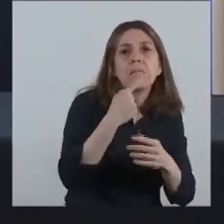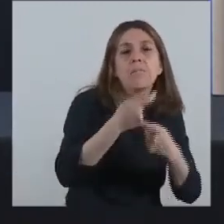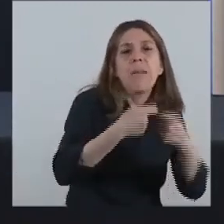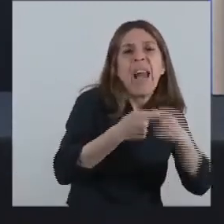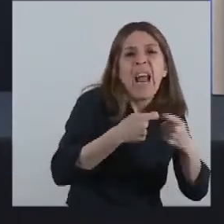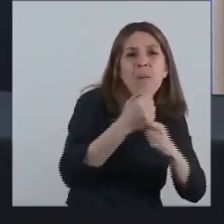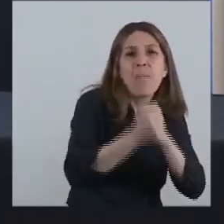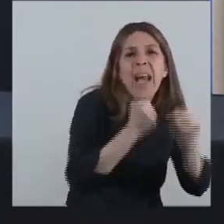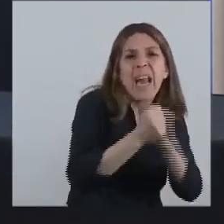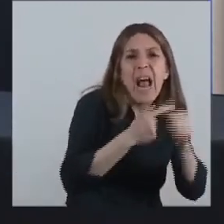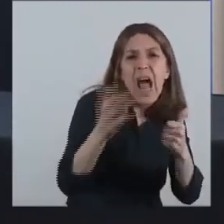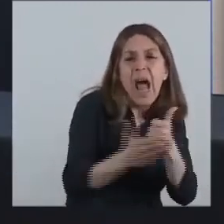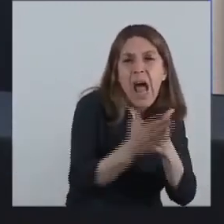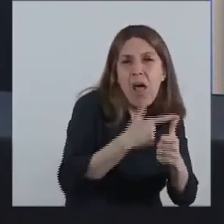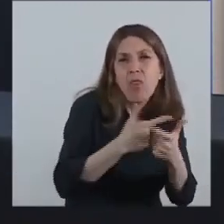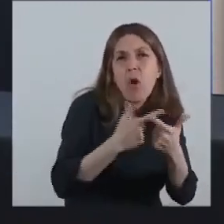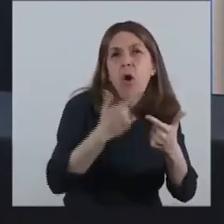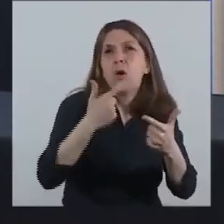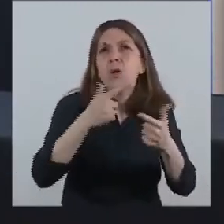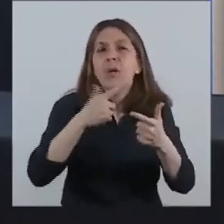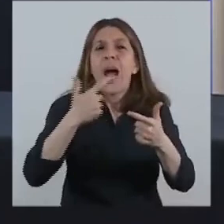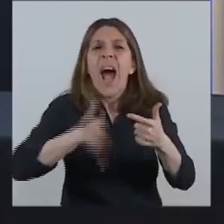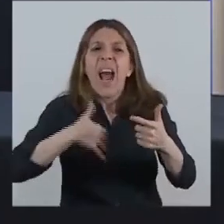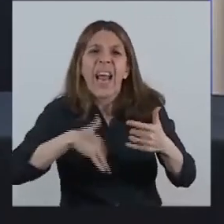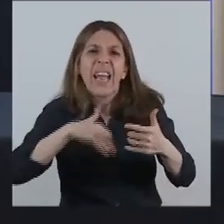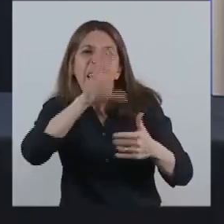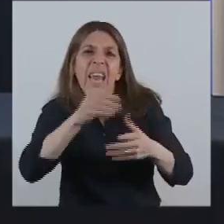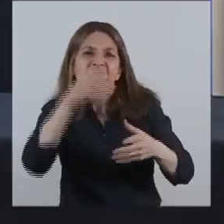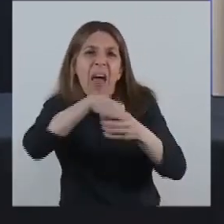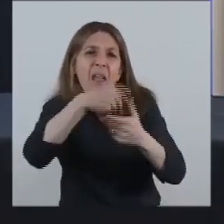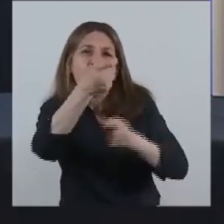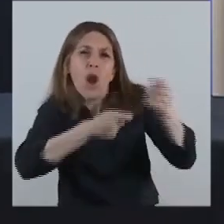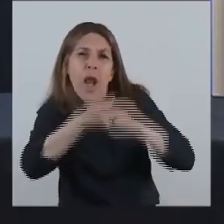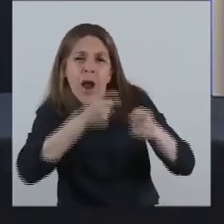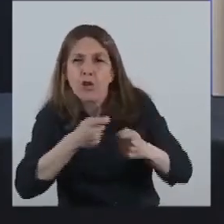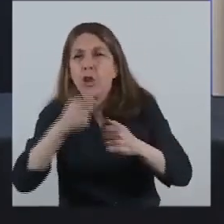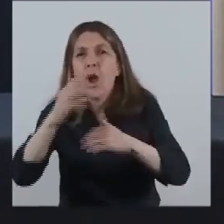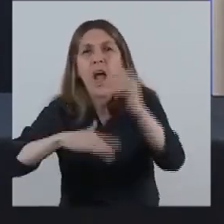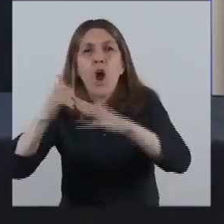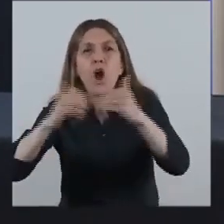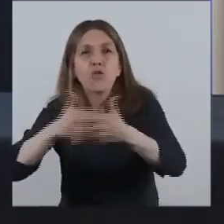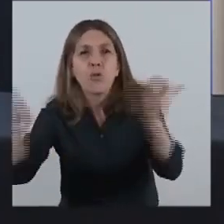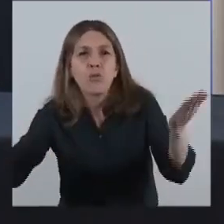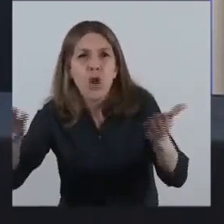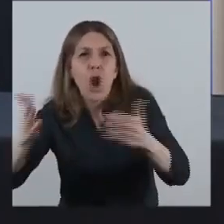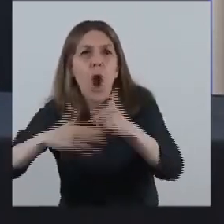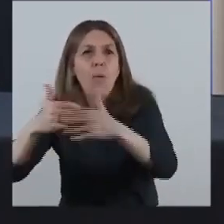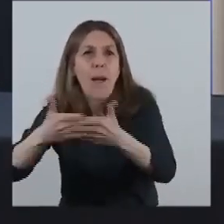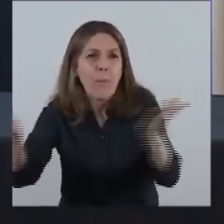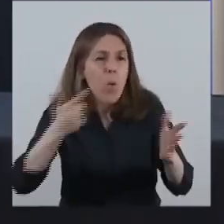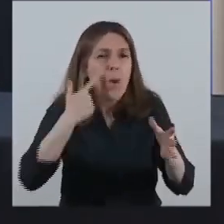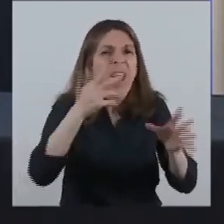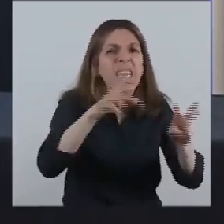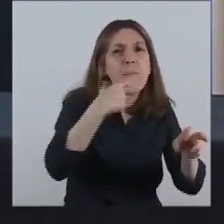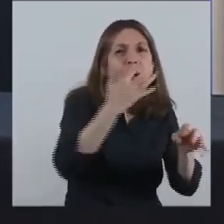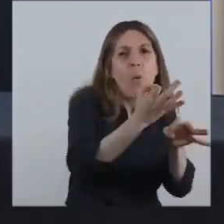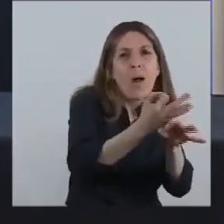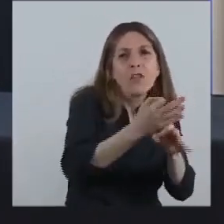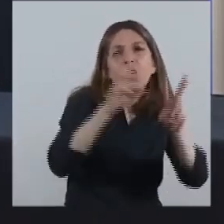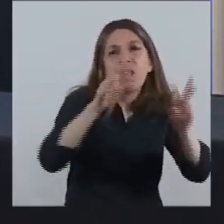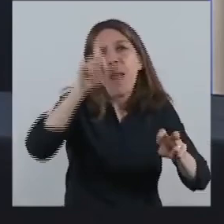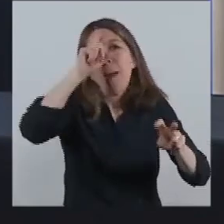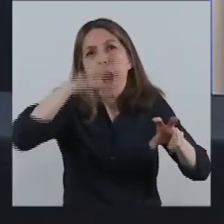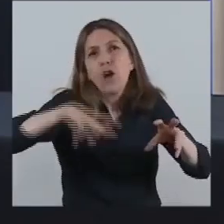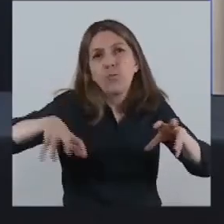construcción, en potenciar la obra pública, en la educación, en asegurar un sistema de salud pública